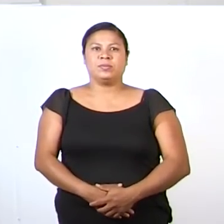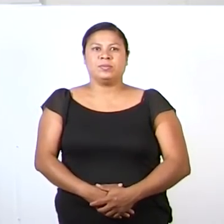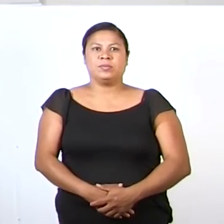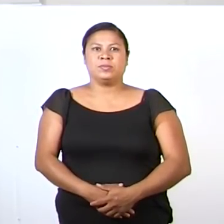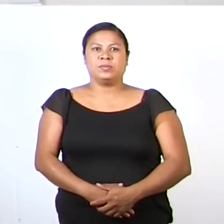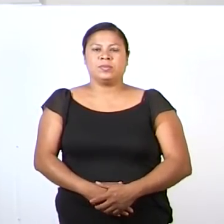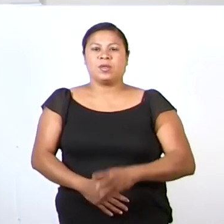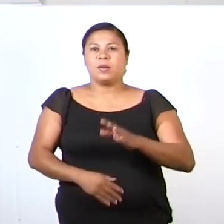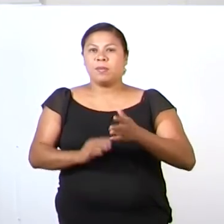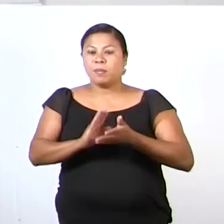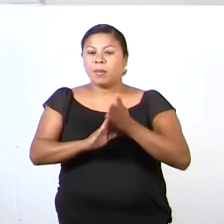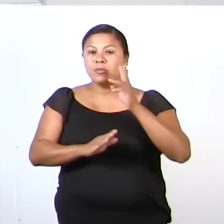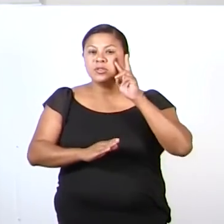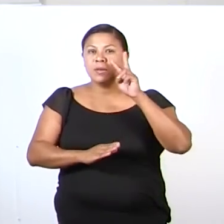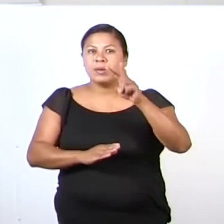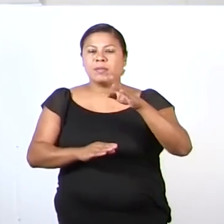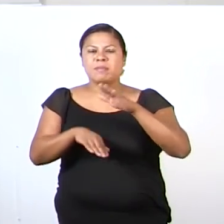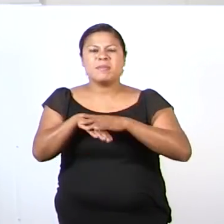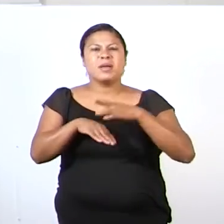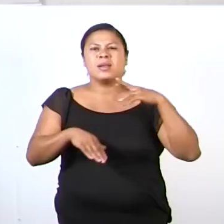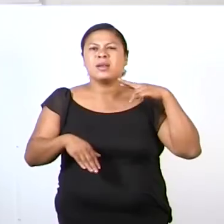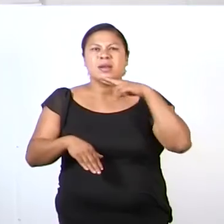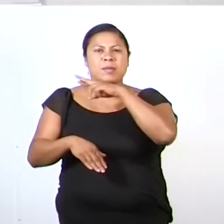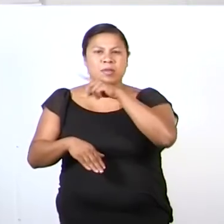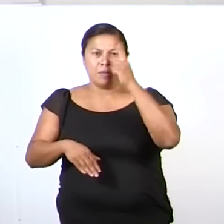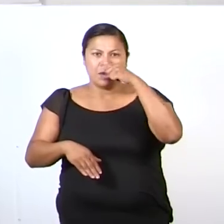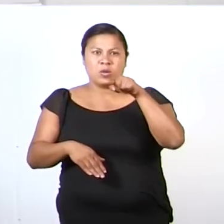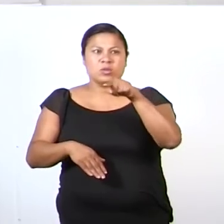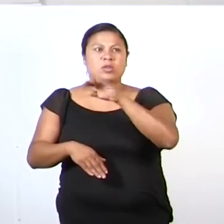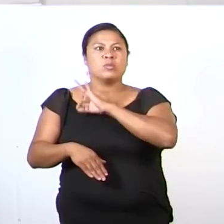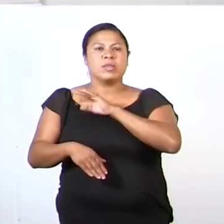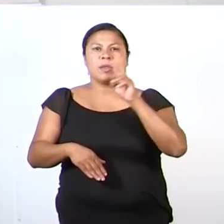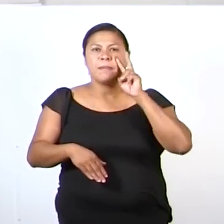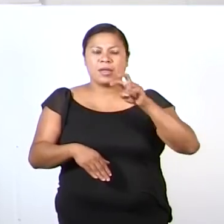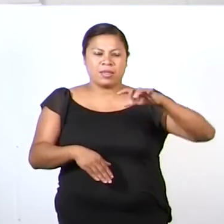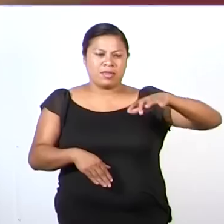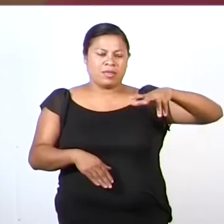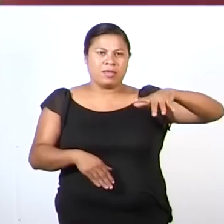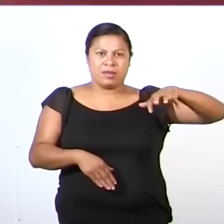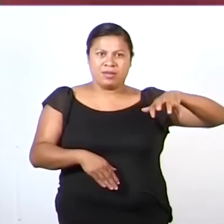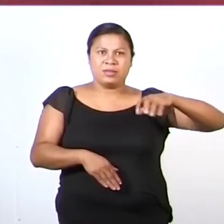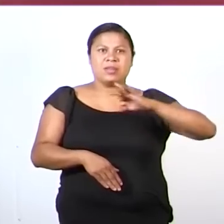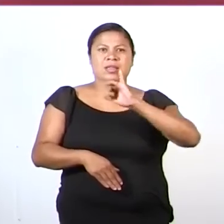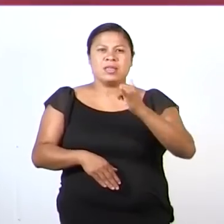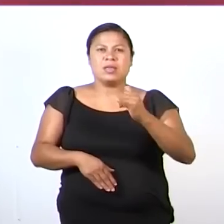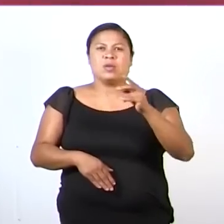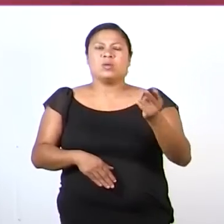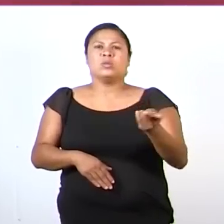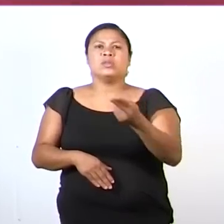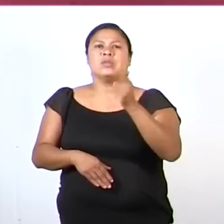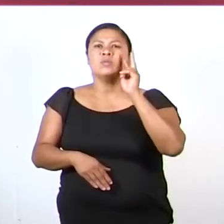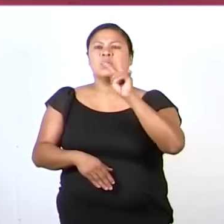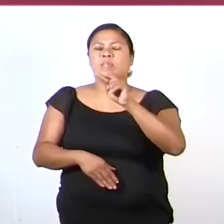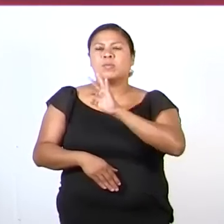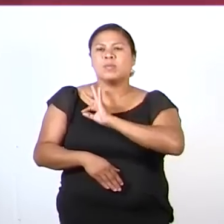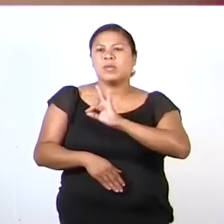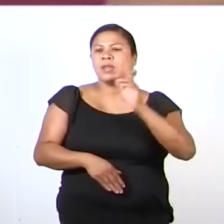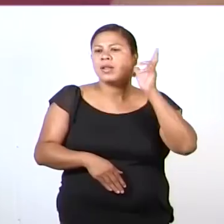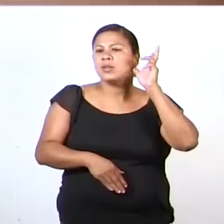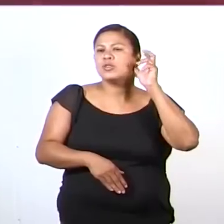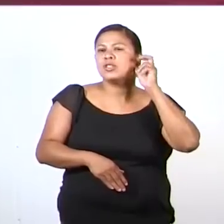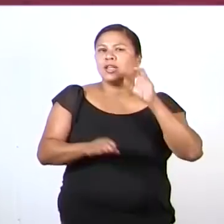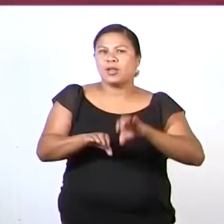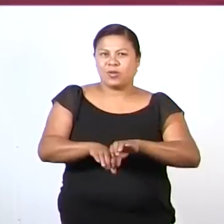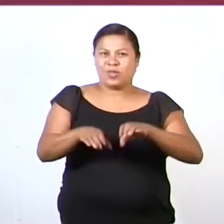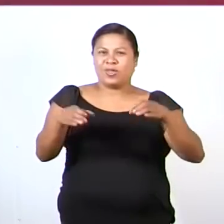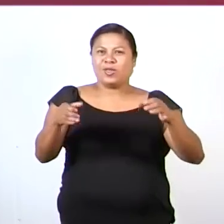Trataré de ser lo más rápida posible para acomodarme los títeres y podamos escuchar el cuento muy atentamente.